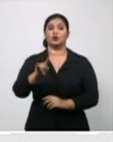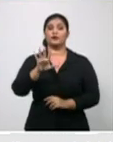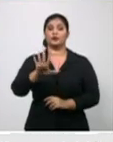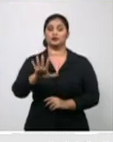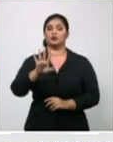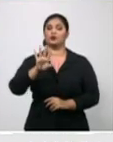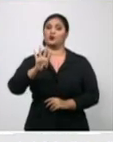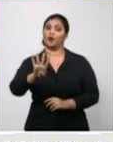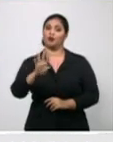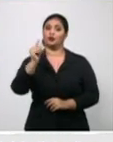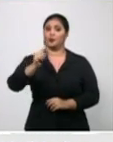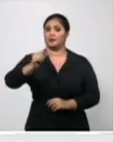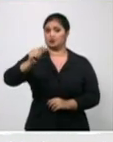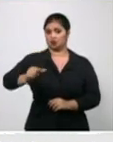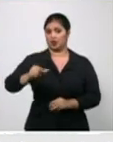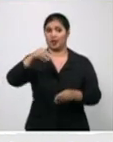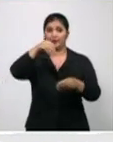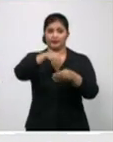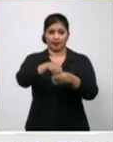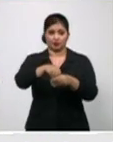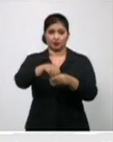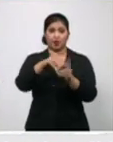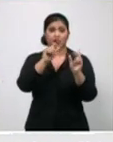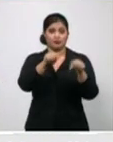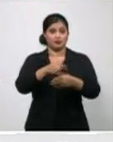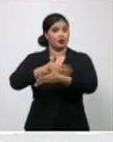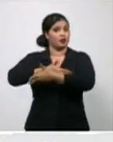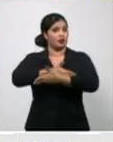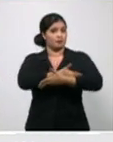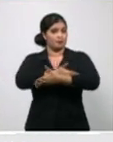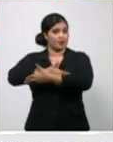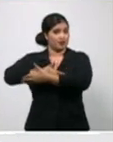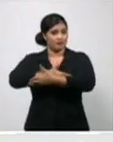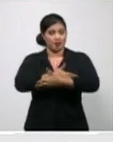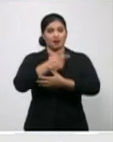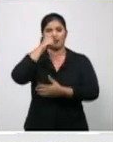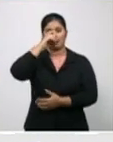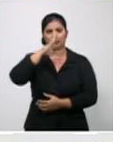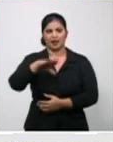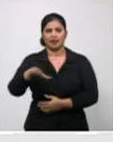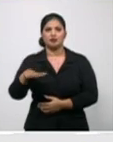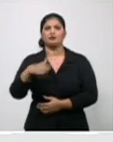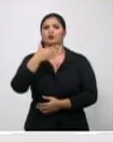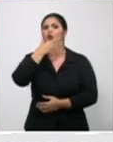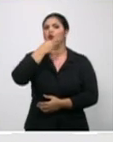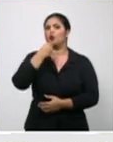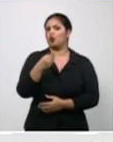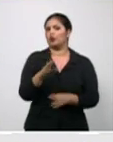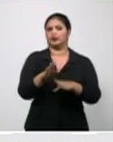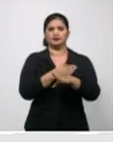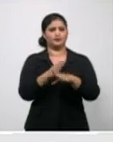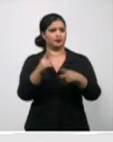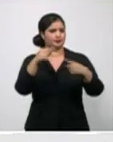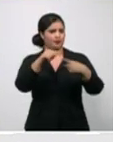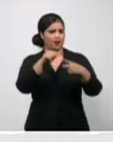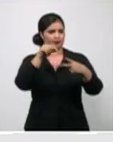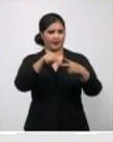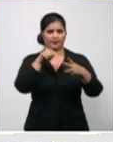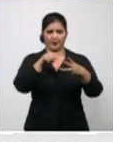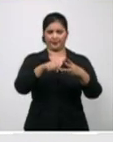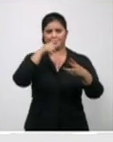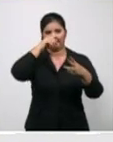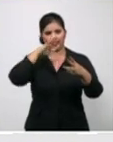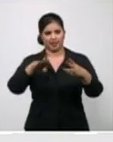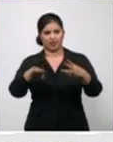en este grupo de edad. Niños, jóvenes, lactantes en este grupo de edad. Y que